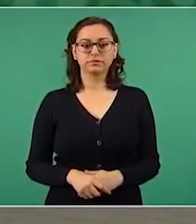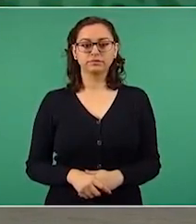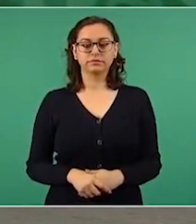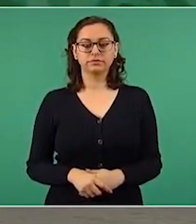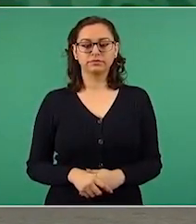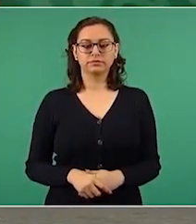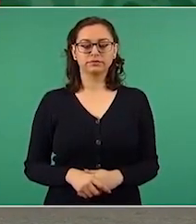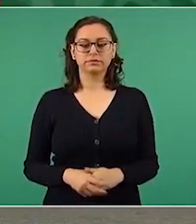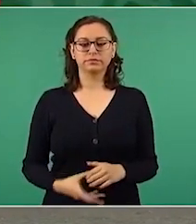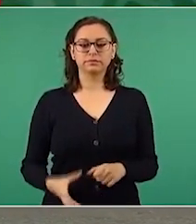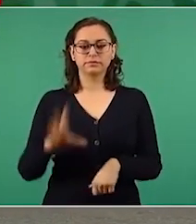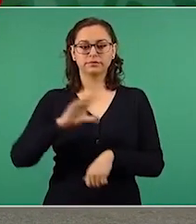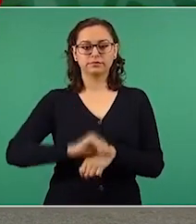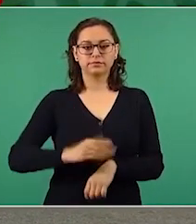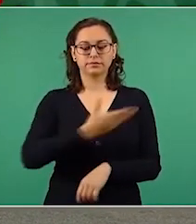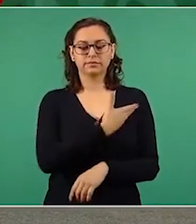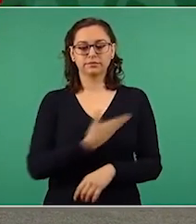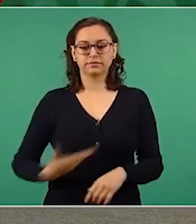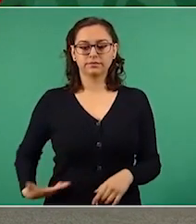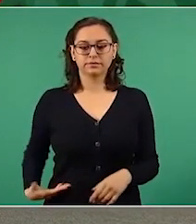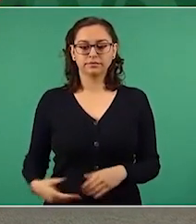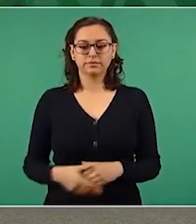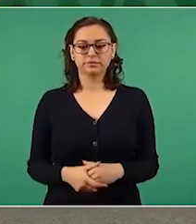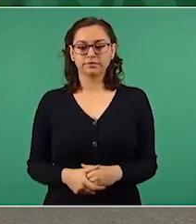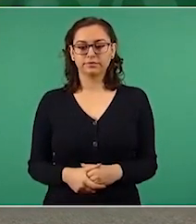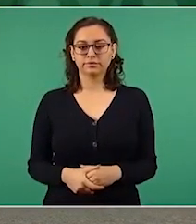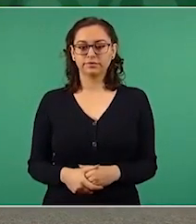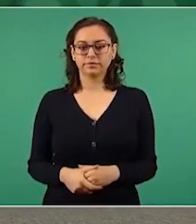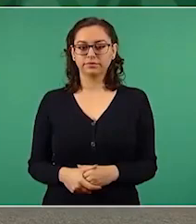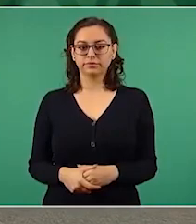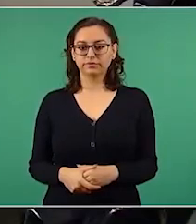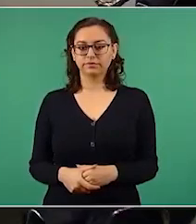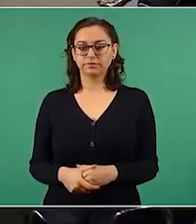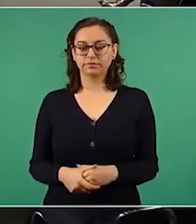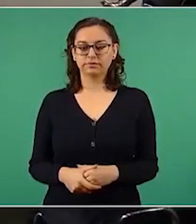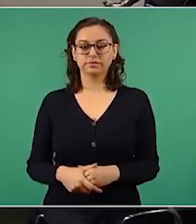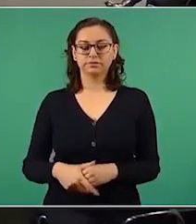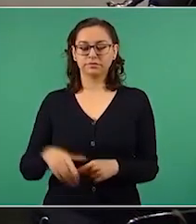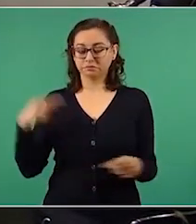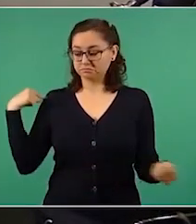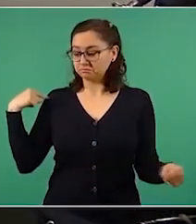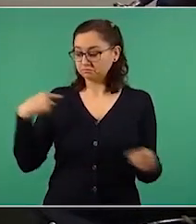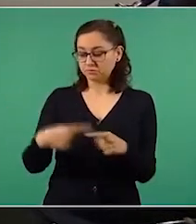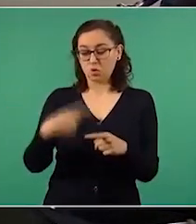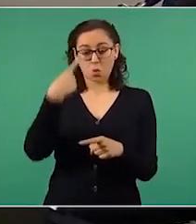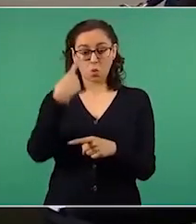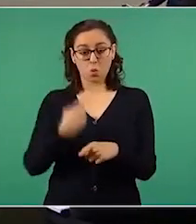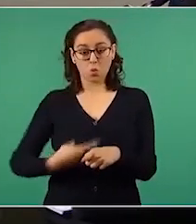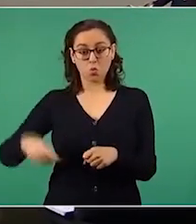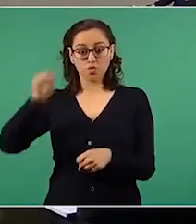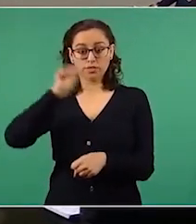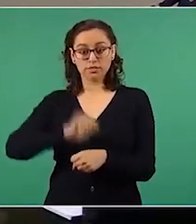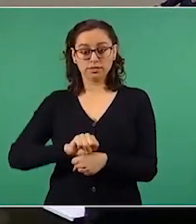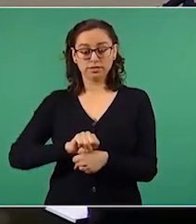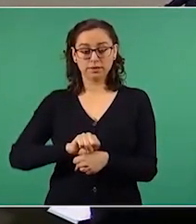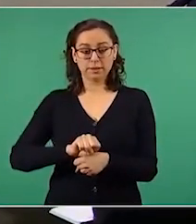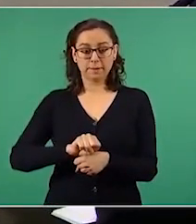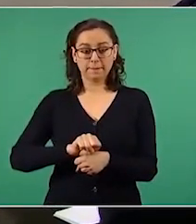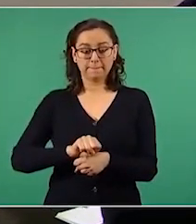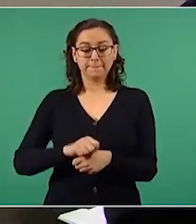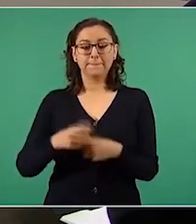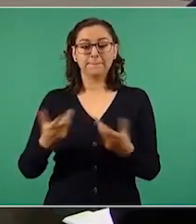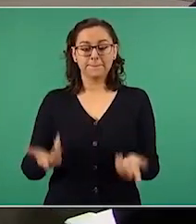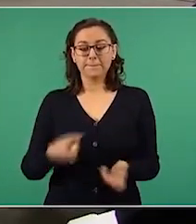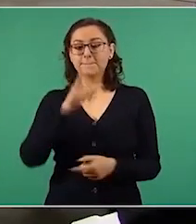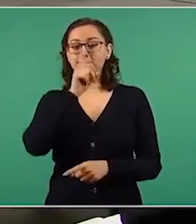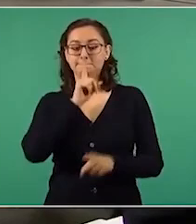Con su permiso, señor presidente. Bueno, esta semana, además de presentar el